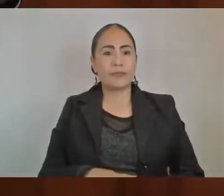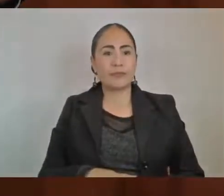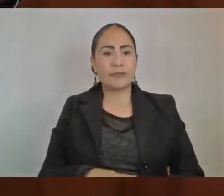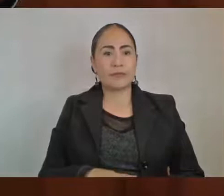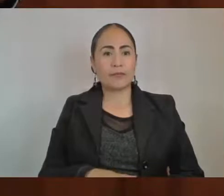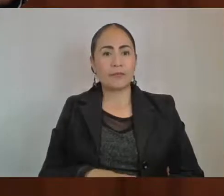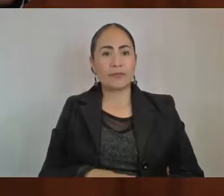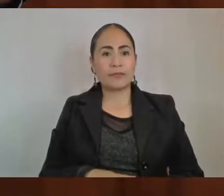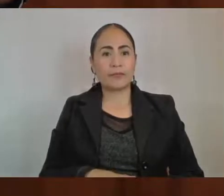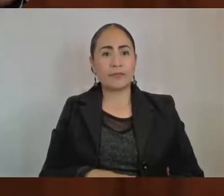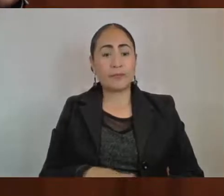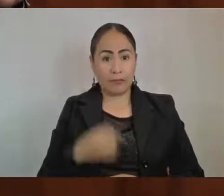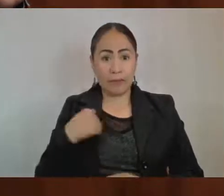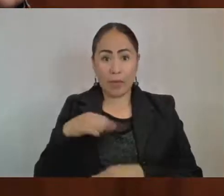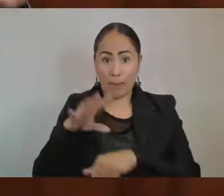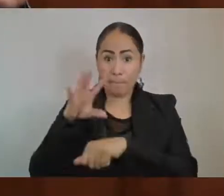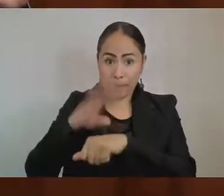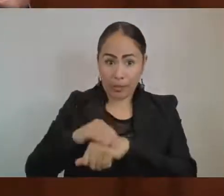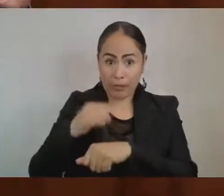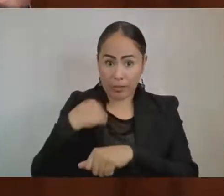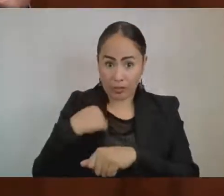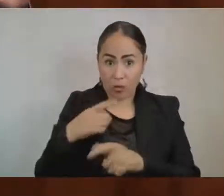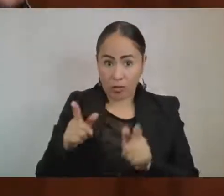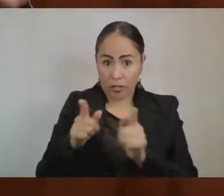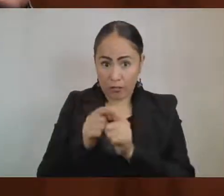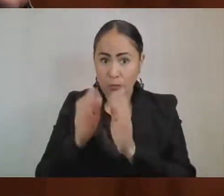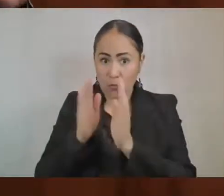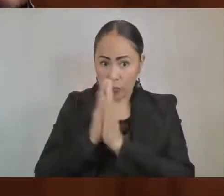si me permite terminar, diputado.